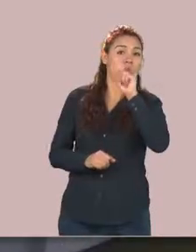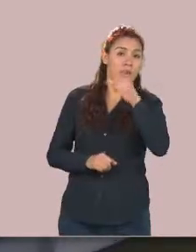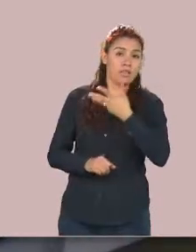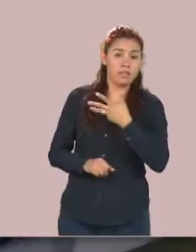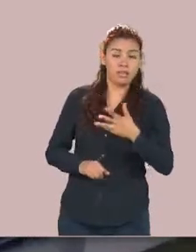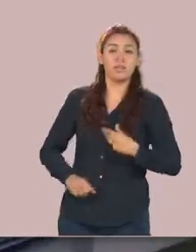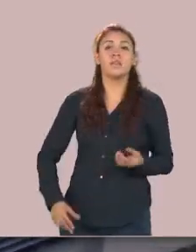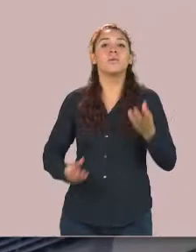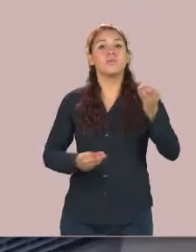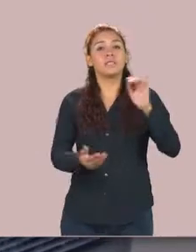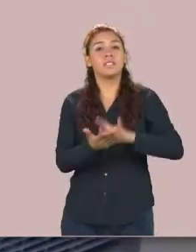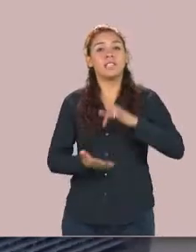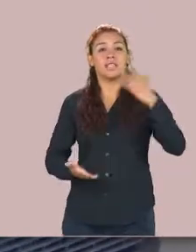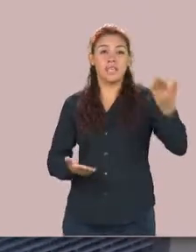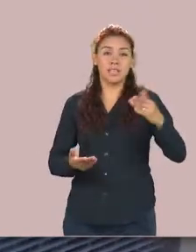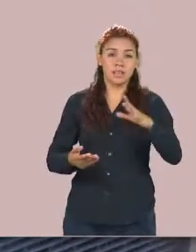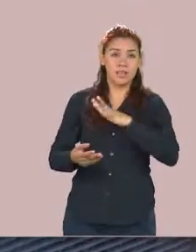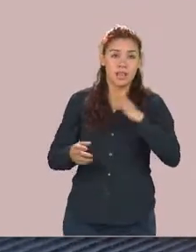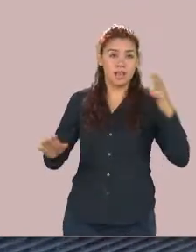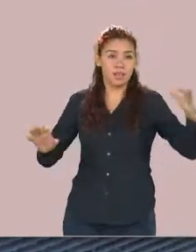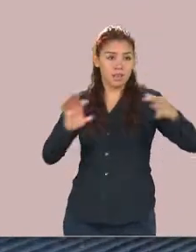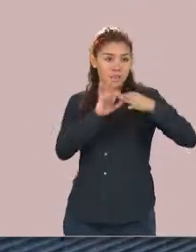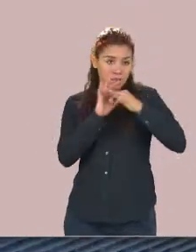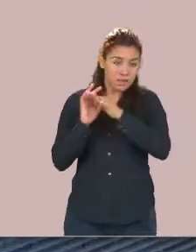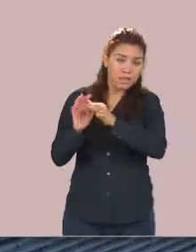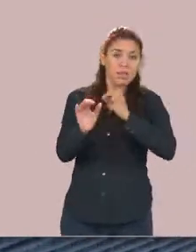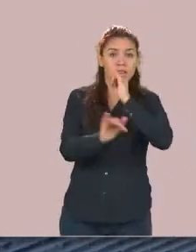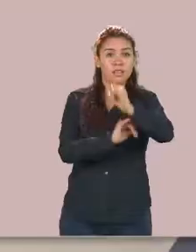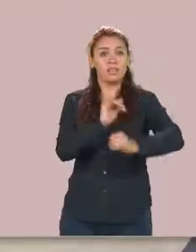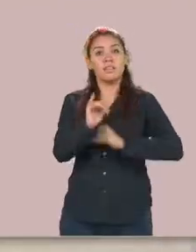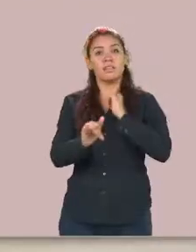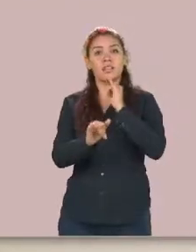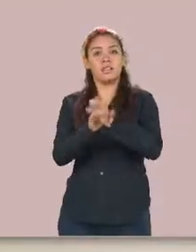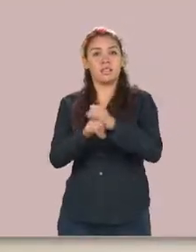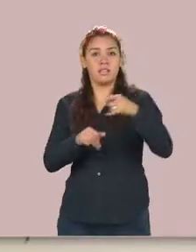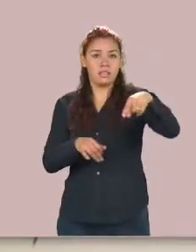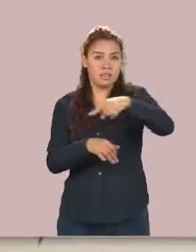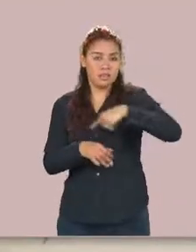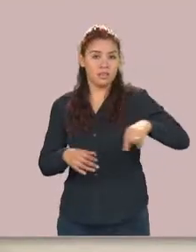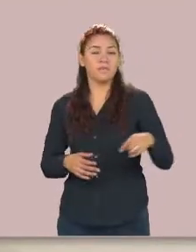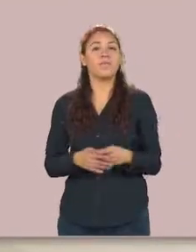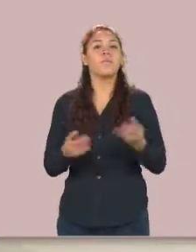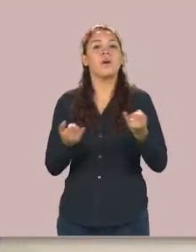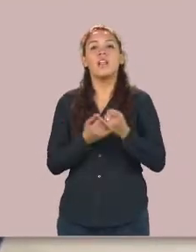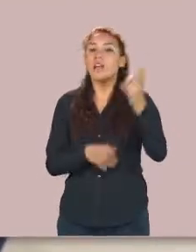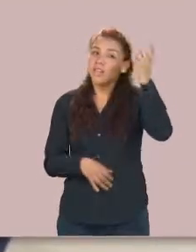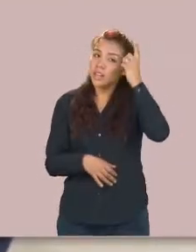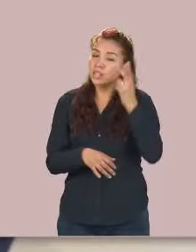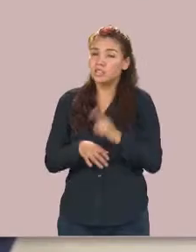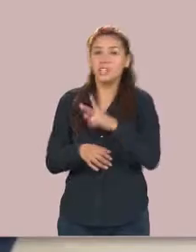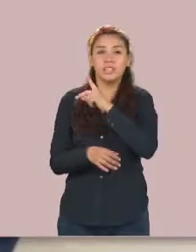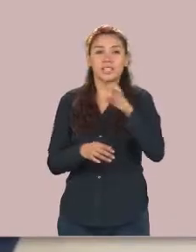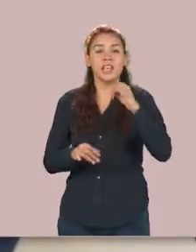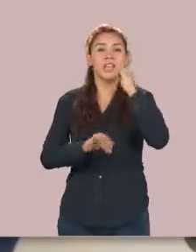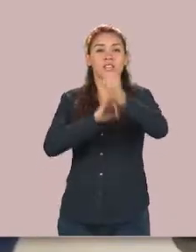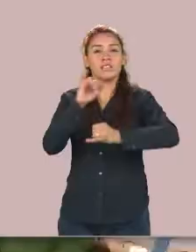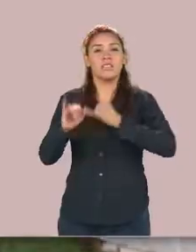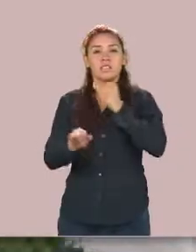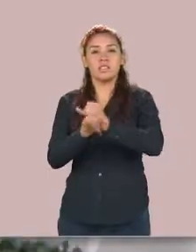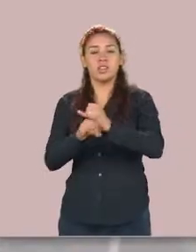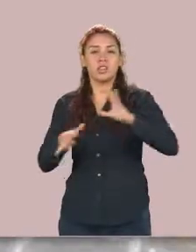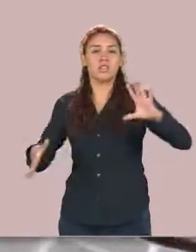a la vinculación internacional de nuestra máxima casa de estudios. La Dirección de Internacionalización y Cooperación